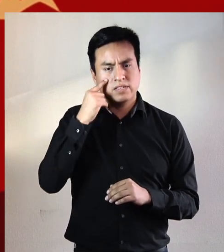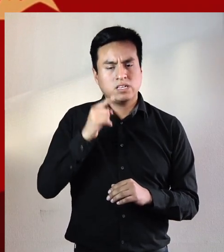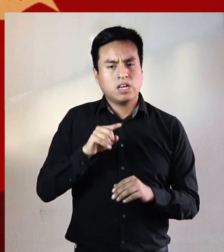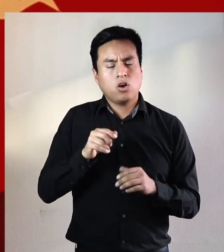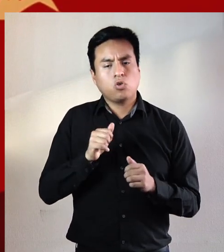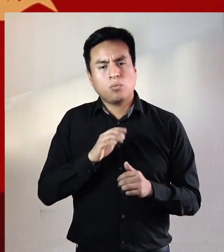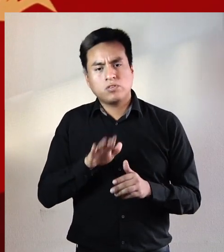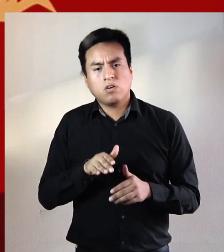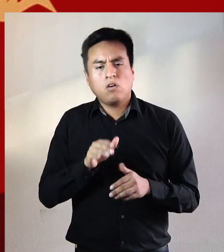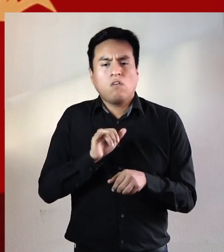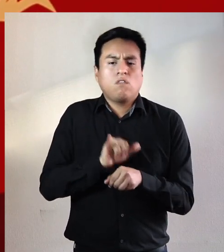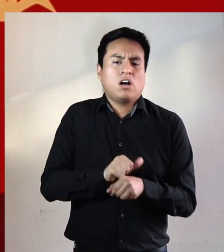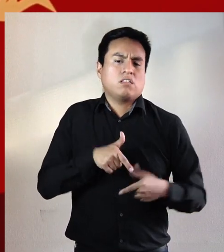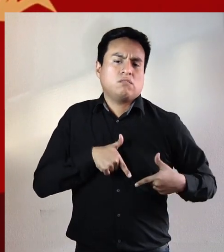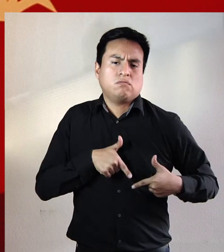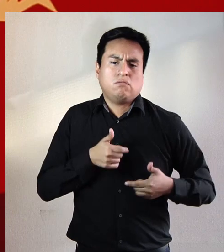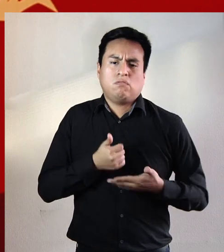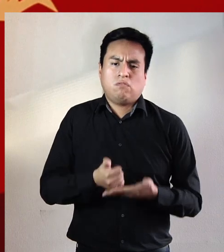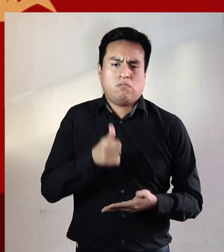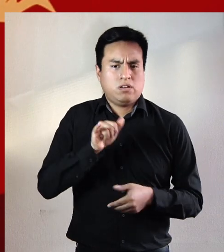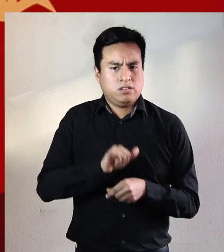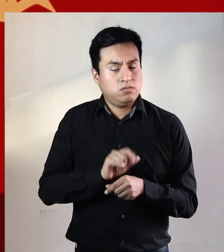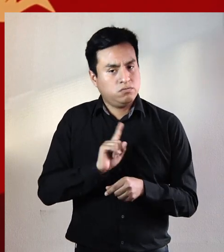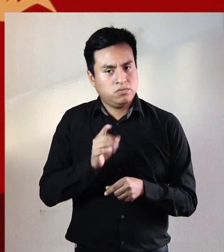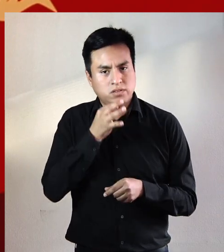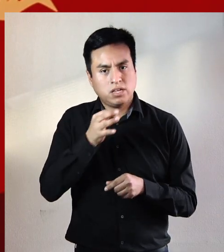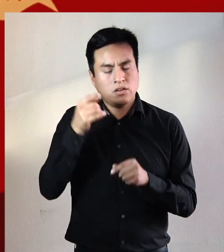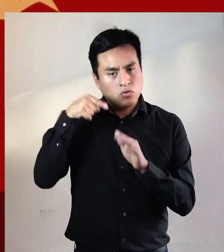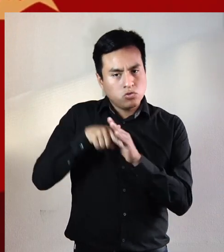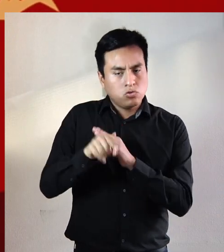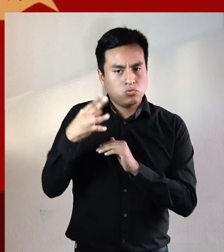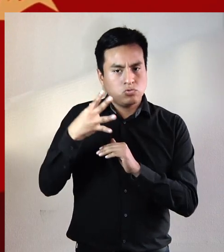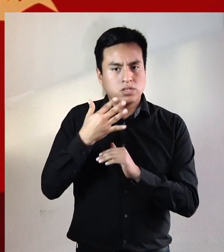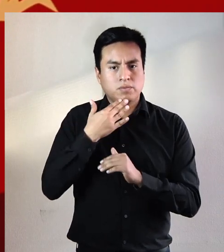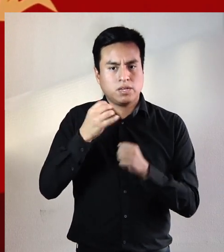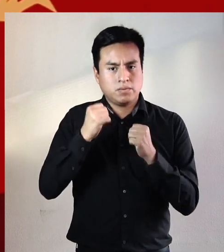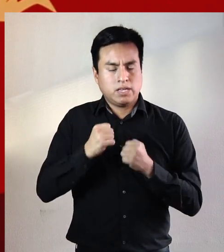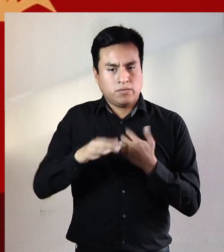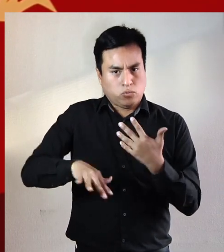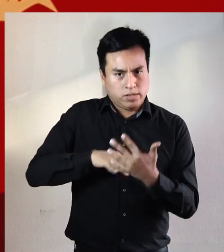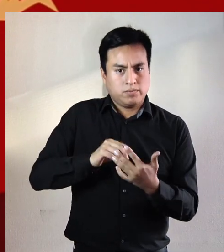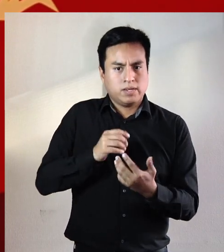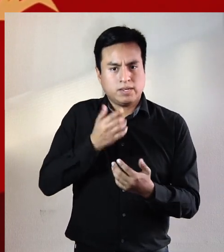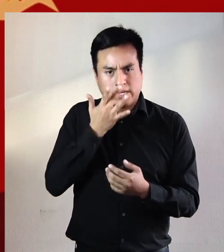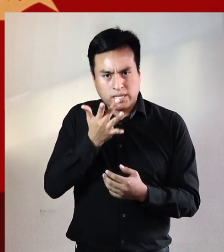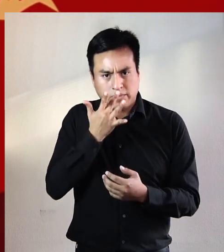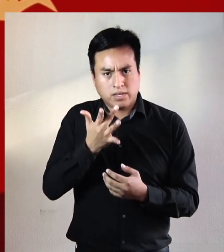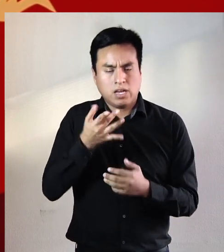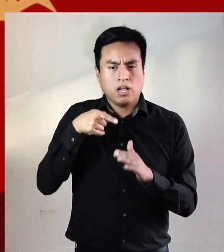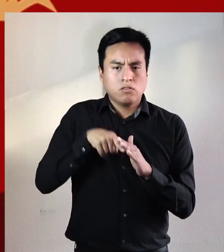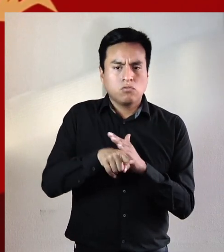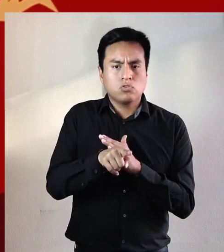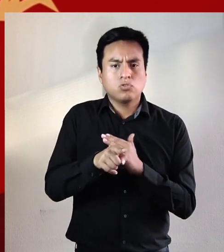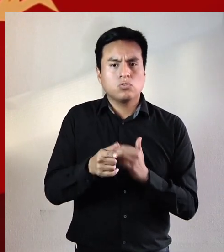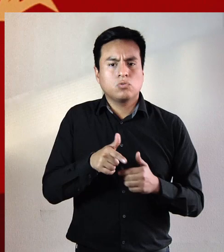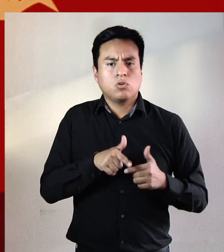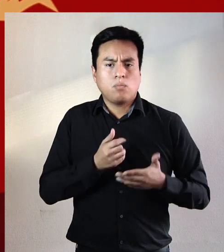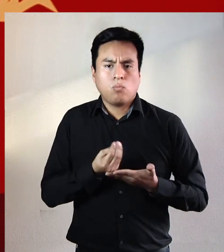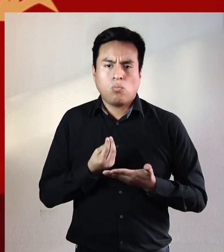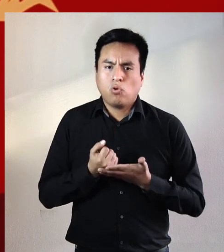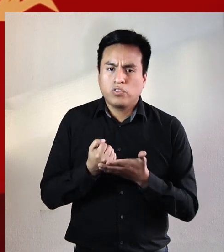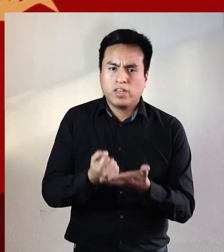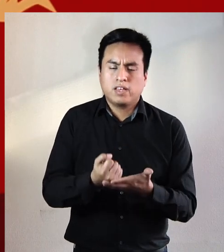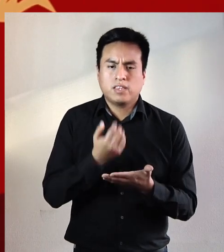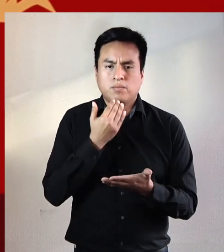sin autocompasión ni falsa solidaridad al fondo nuestra luz pero también de nuestra capacidad de violencia y de crimen al fondo